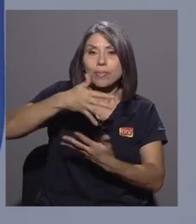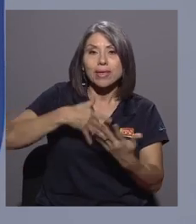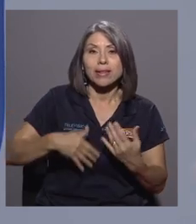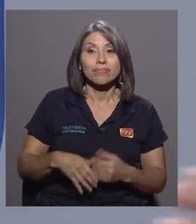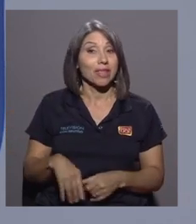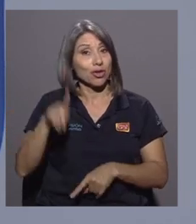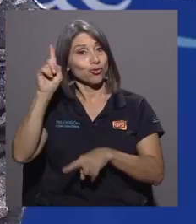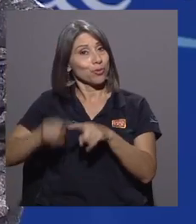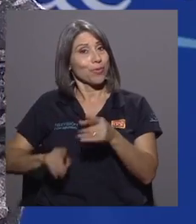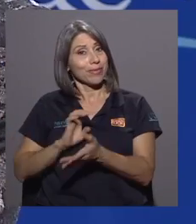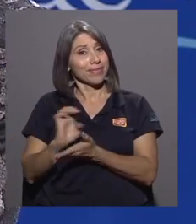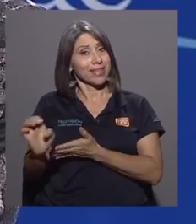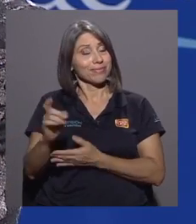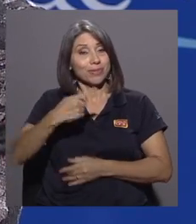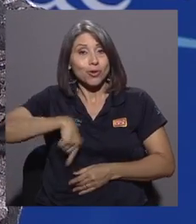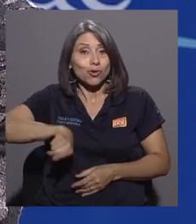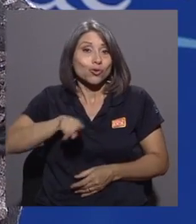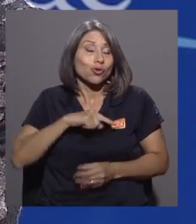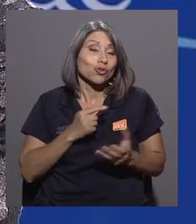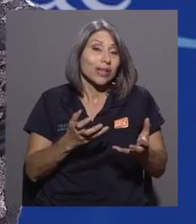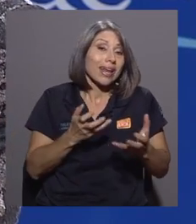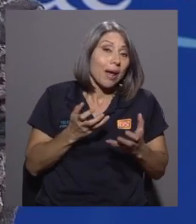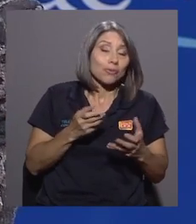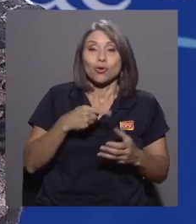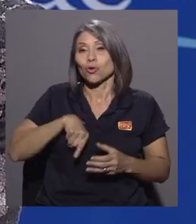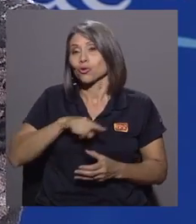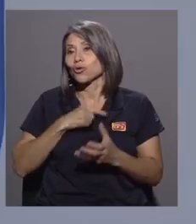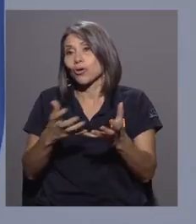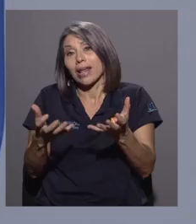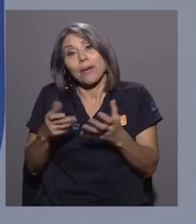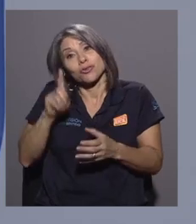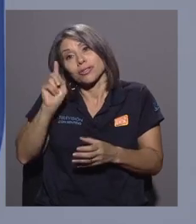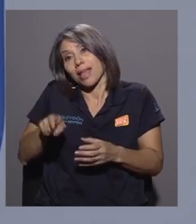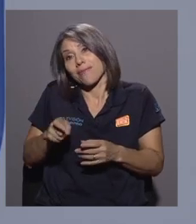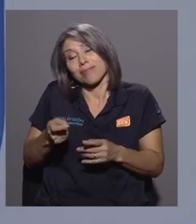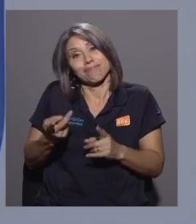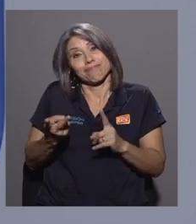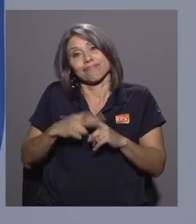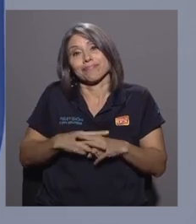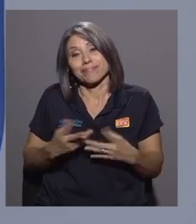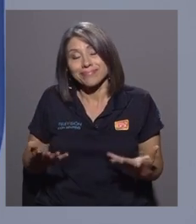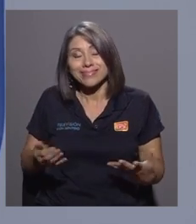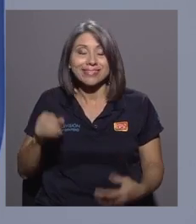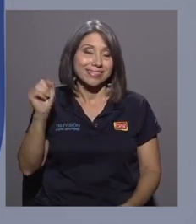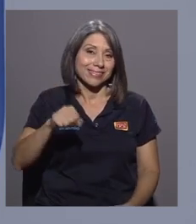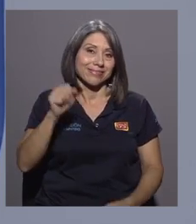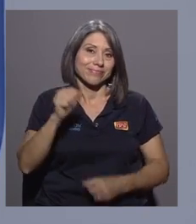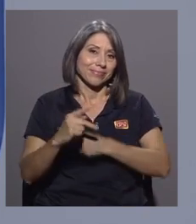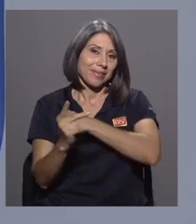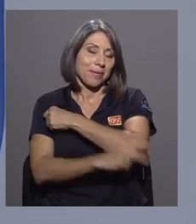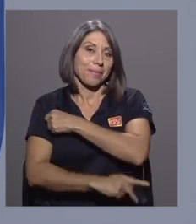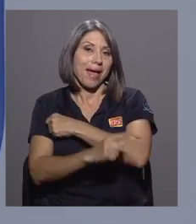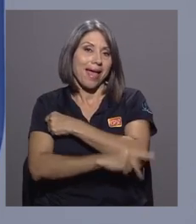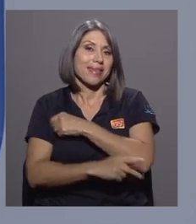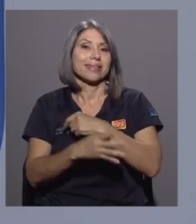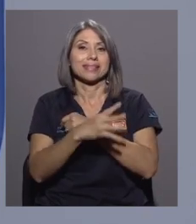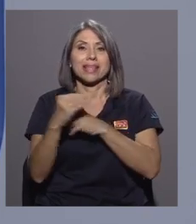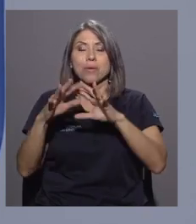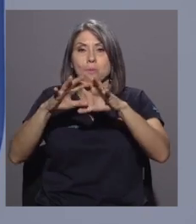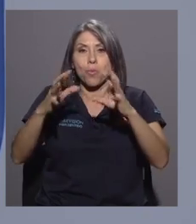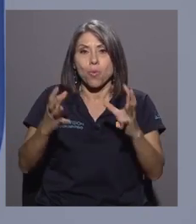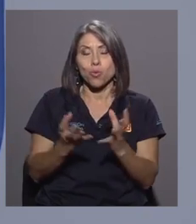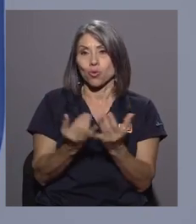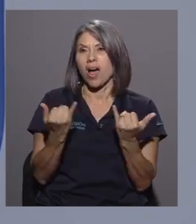ineludible, ¿es parte nuestra querrámoslo o no? Claro, no, sin lugar a dudas, bueno, el país, el mundo, se encuentra en una cuarta